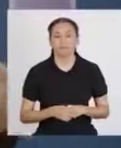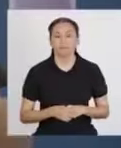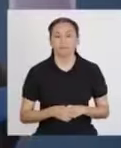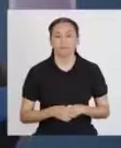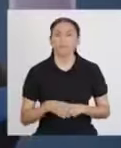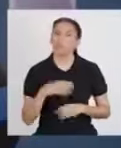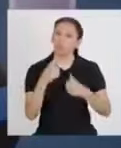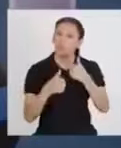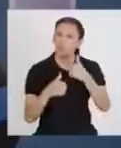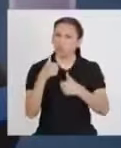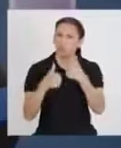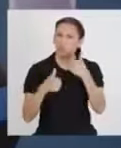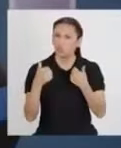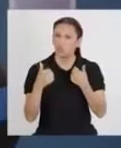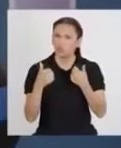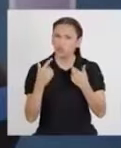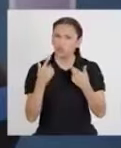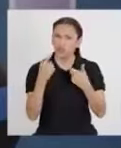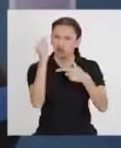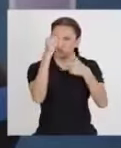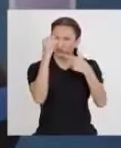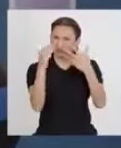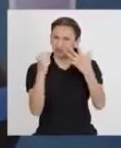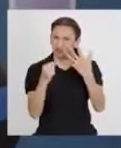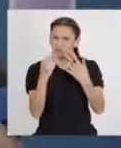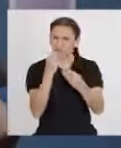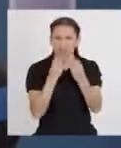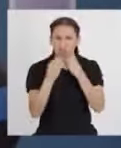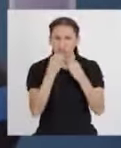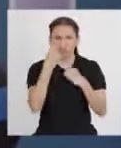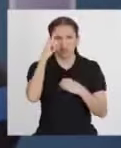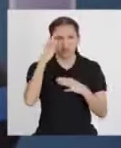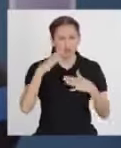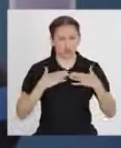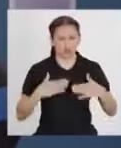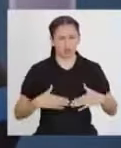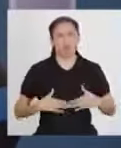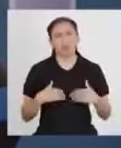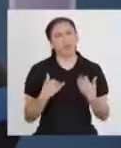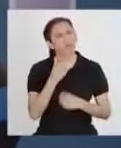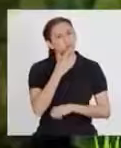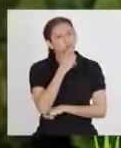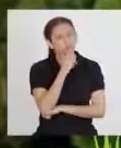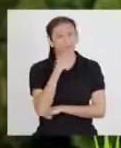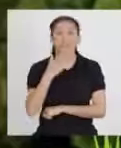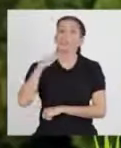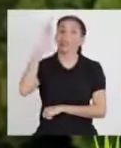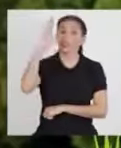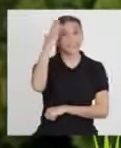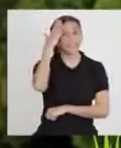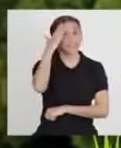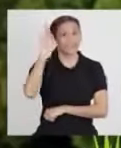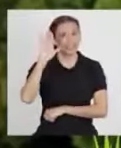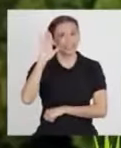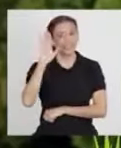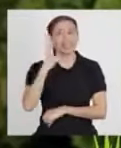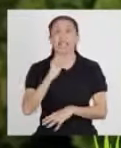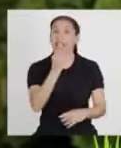Entonces, ¿cuáles son las funciones de la alimentación para el ser humano? ¡Ya sé!